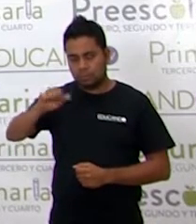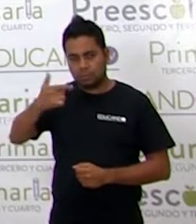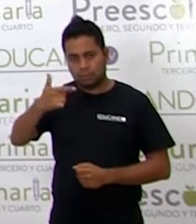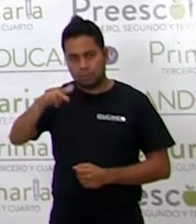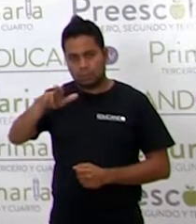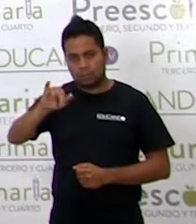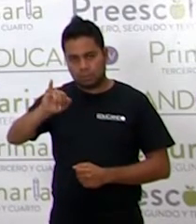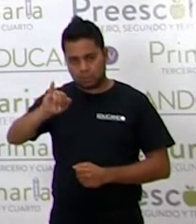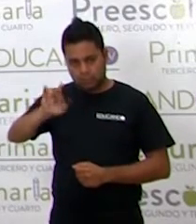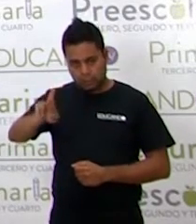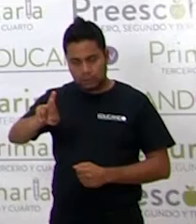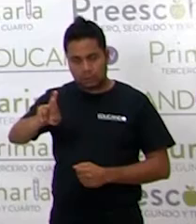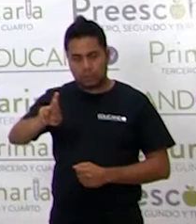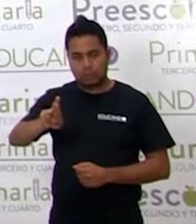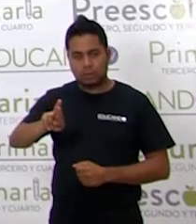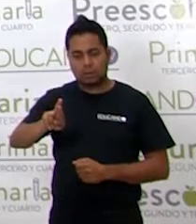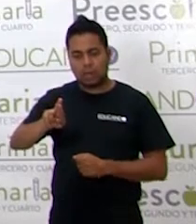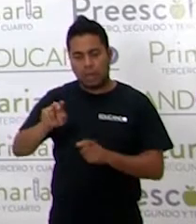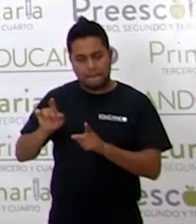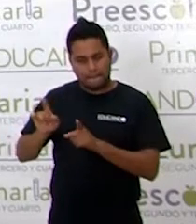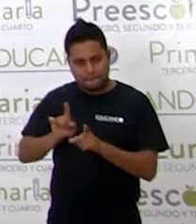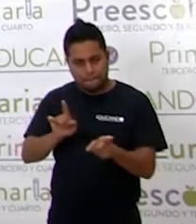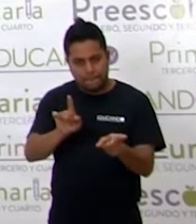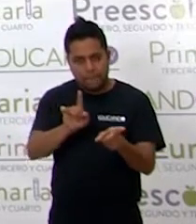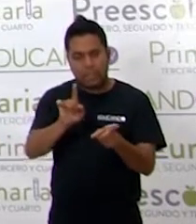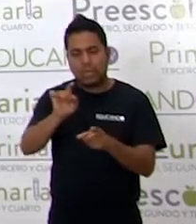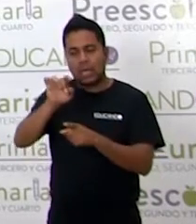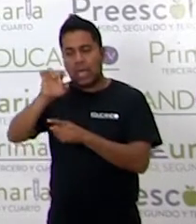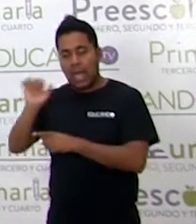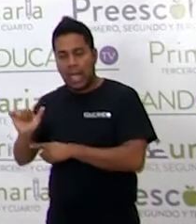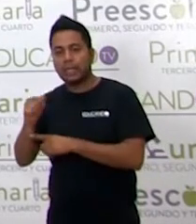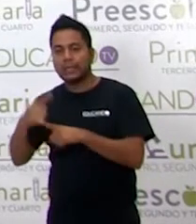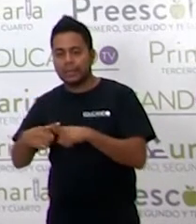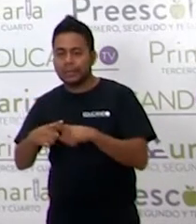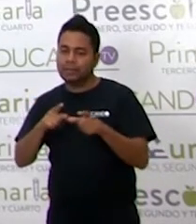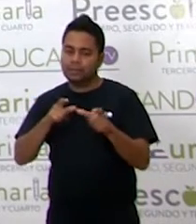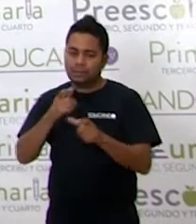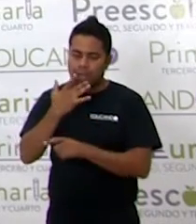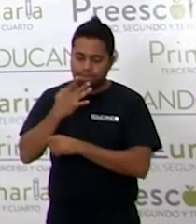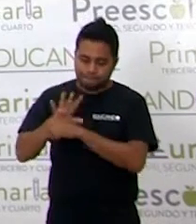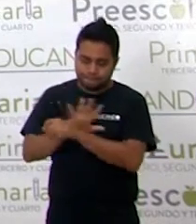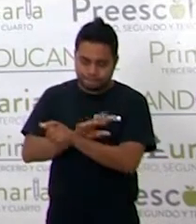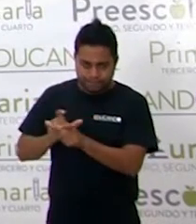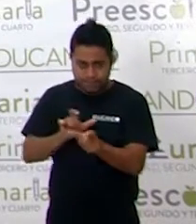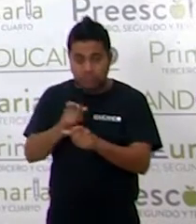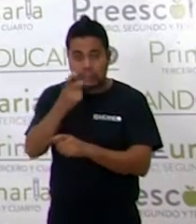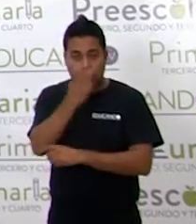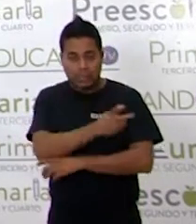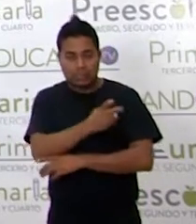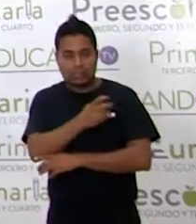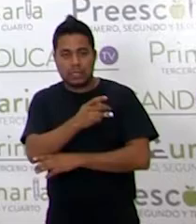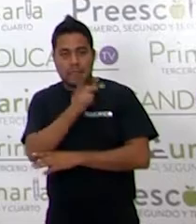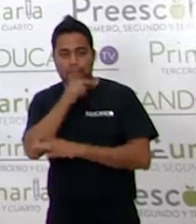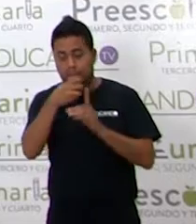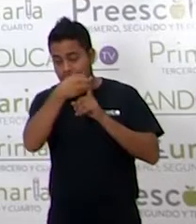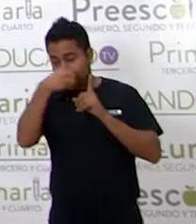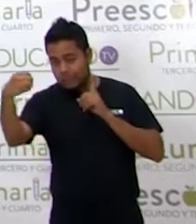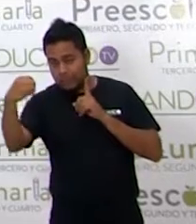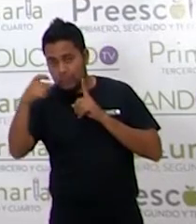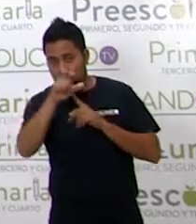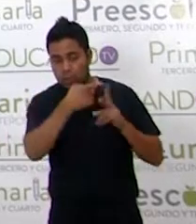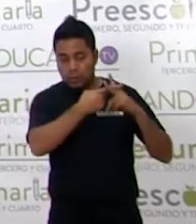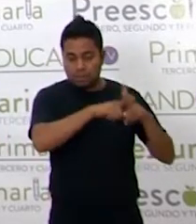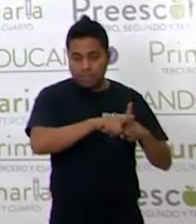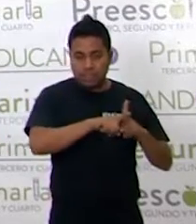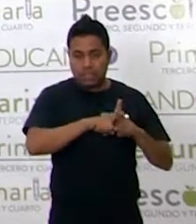A Las Lagartijas Esta es una frase Del inicio Del desarrollo